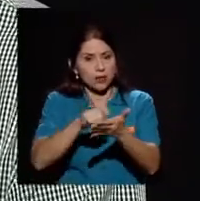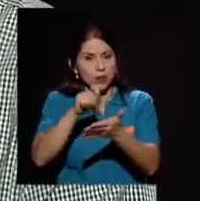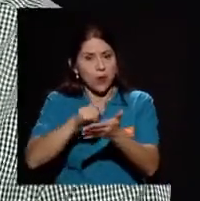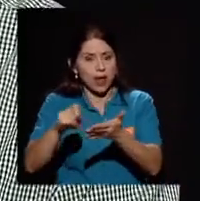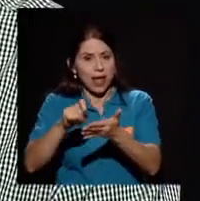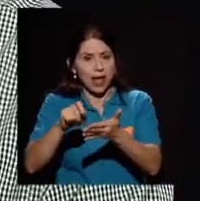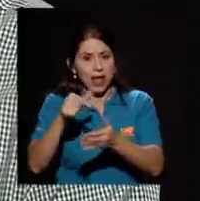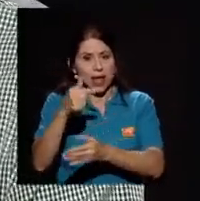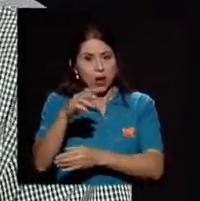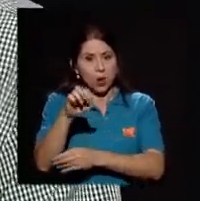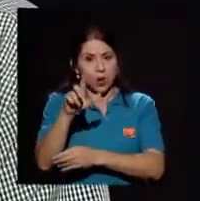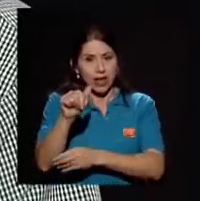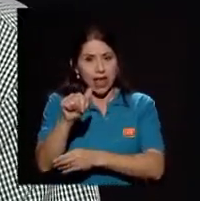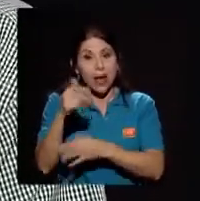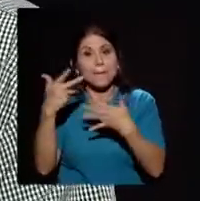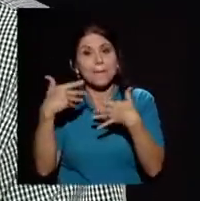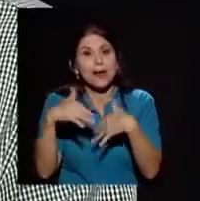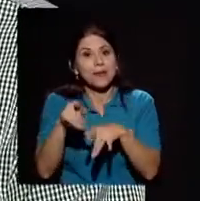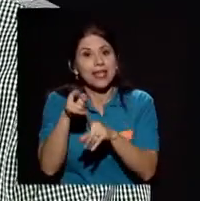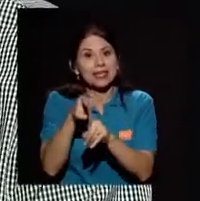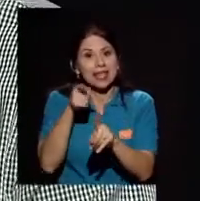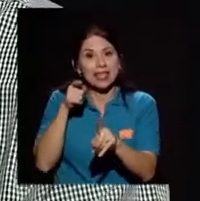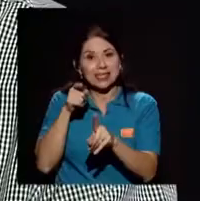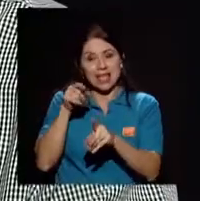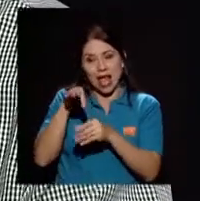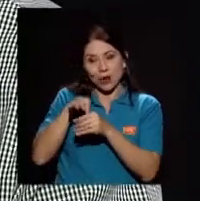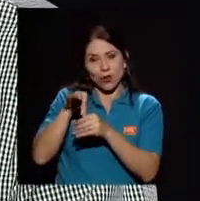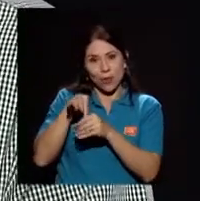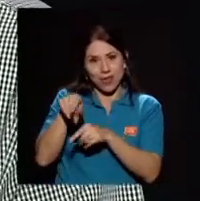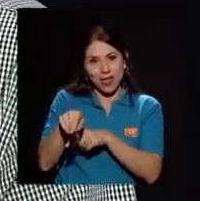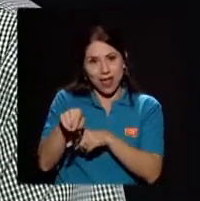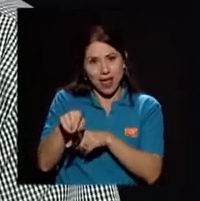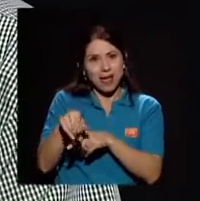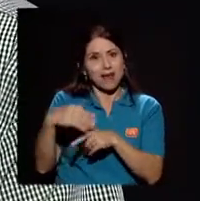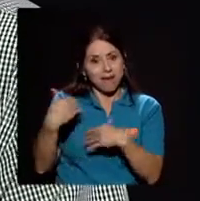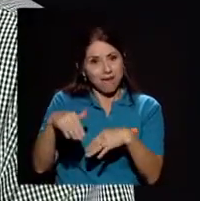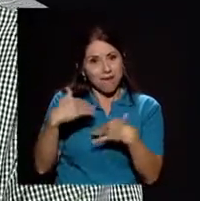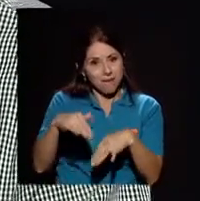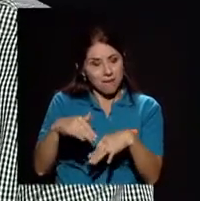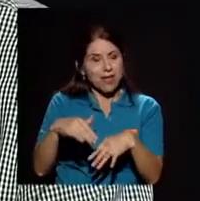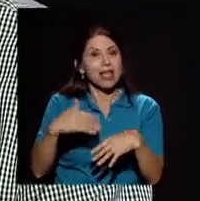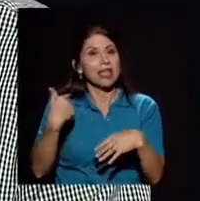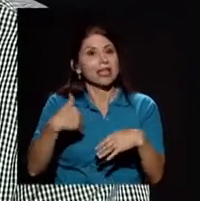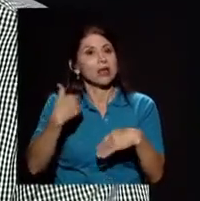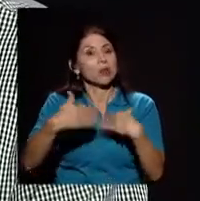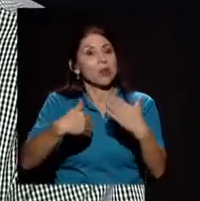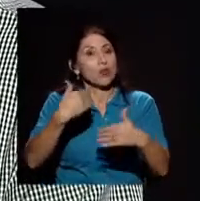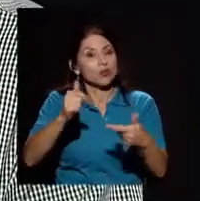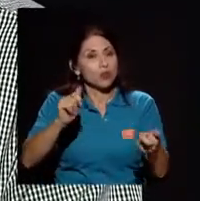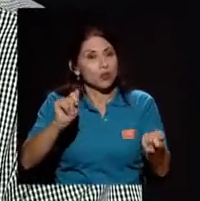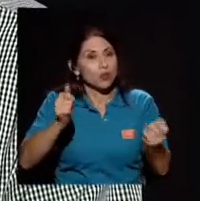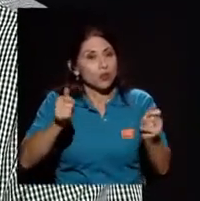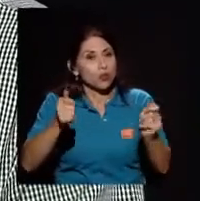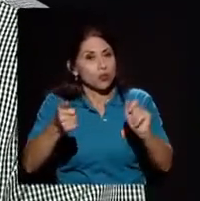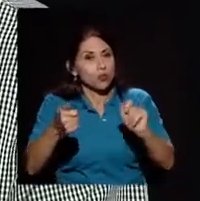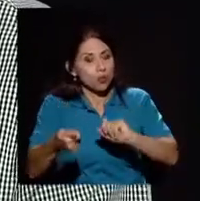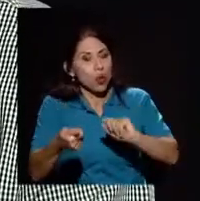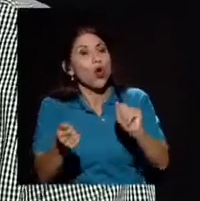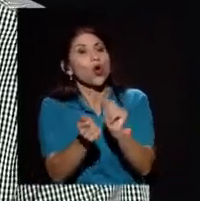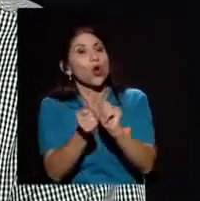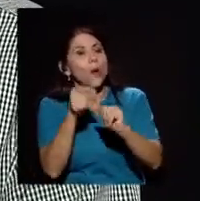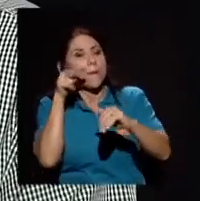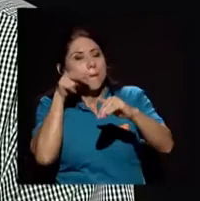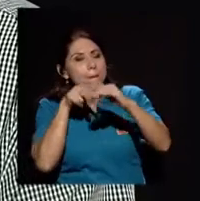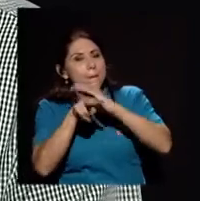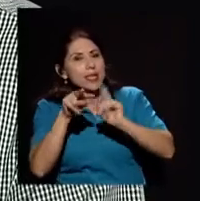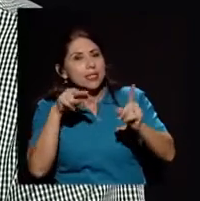proviene más de agronomía que de geología misma. De hecho, y fue toda una transformación posterior y con la visión que tuvo don César para